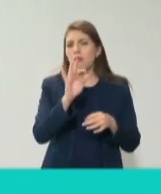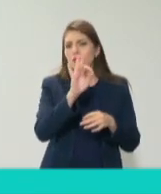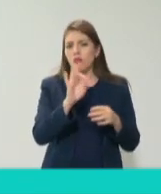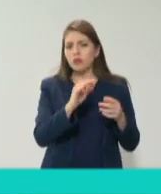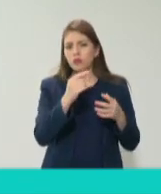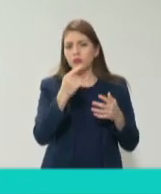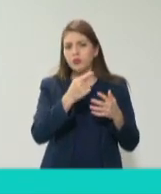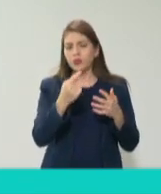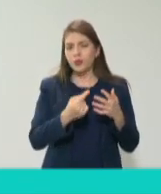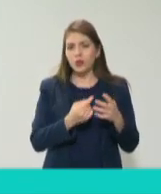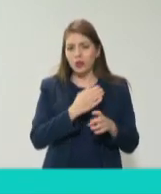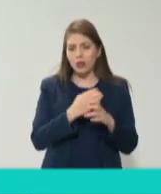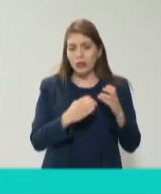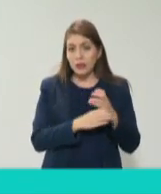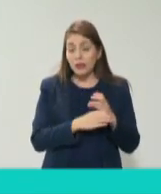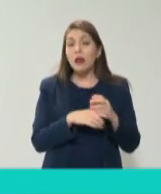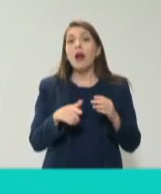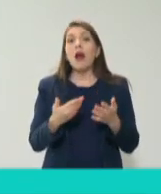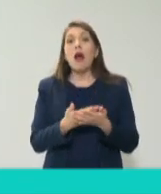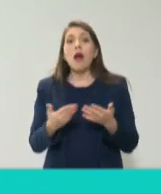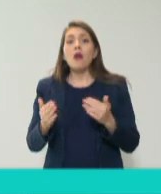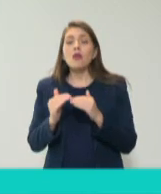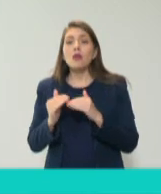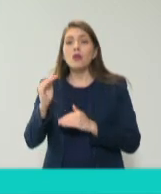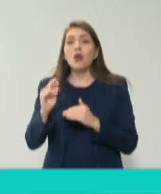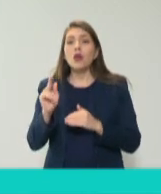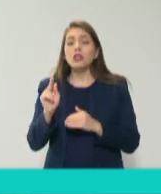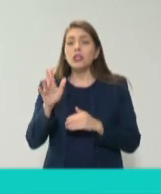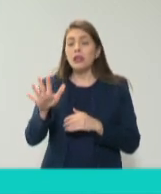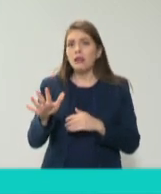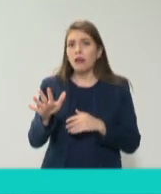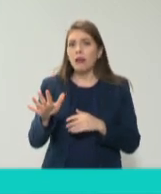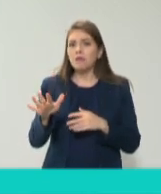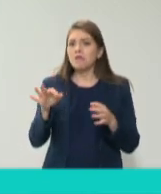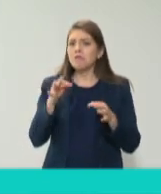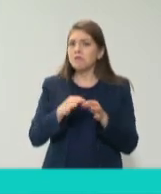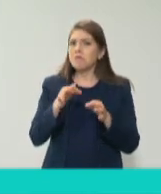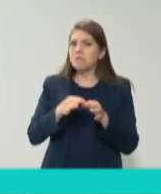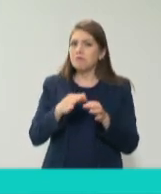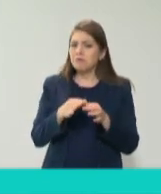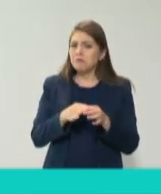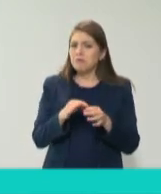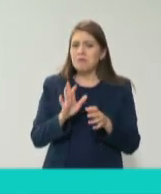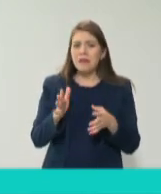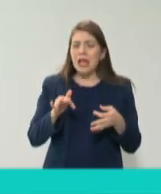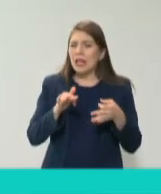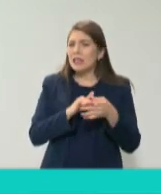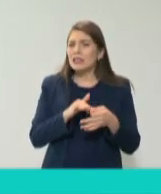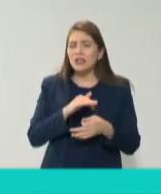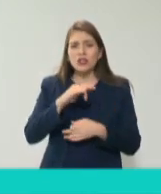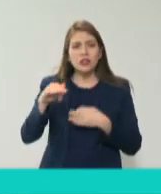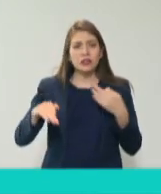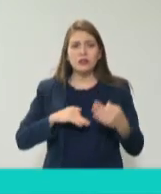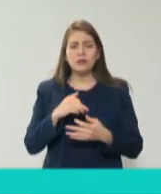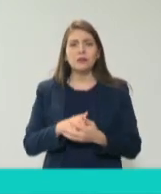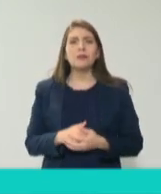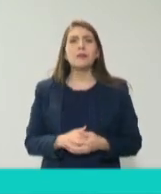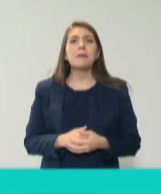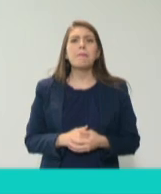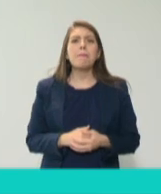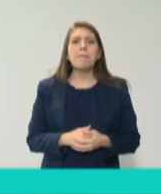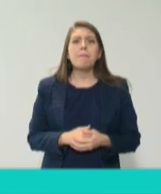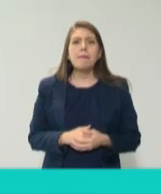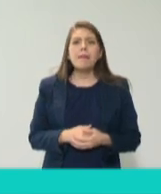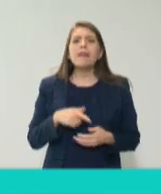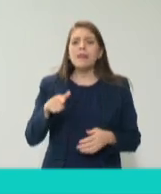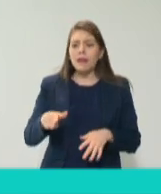y ahorita subimos al 85% que cumplen casi con todo porque hay este cambio porque la gente se conectó